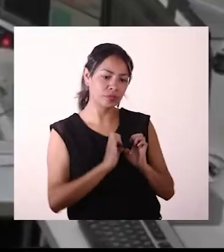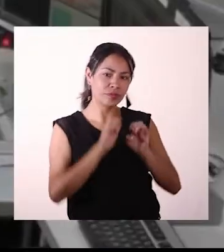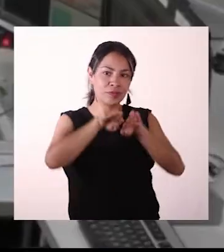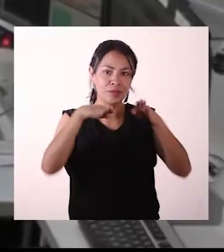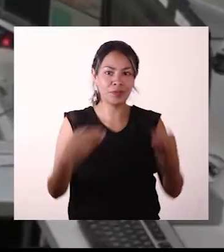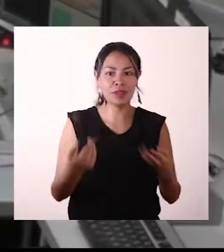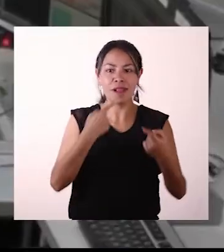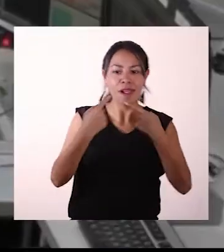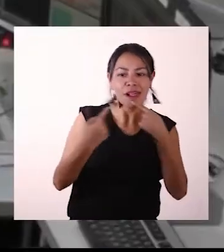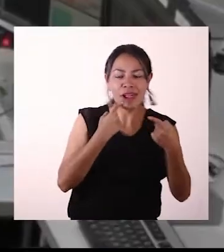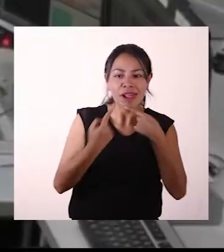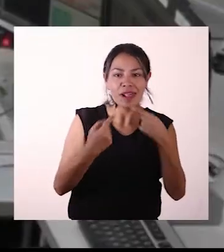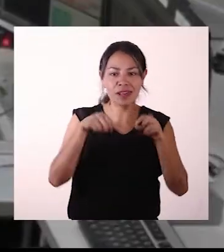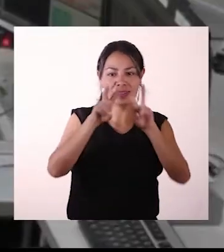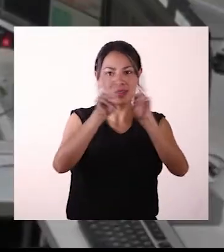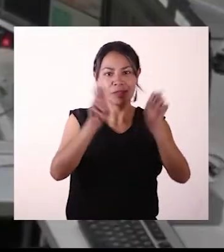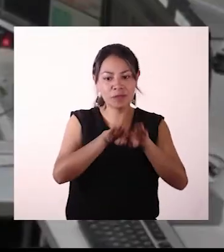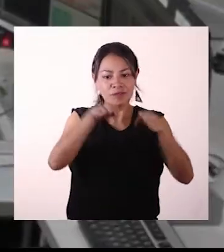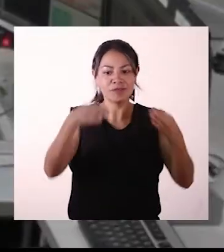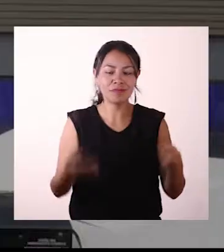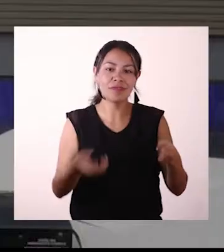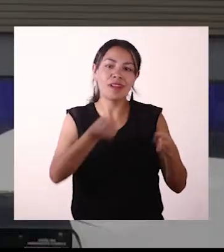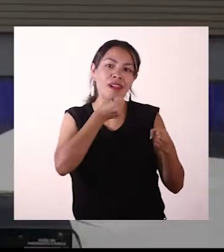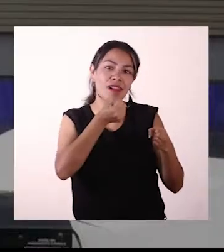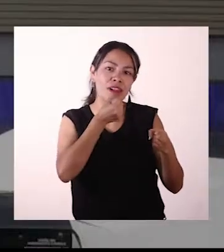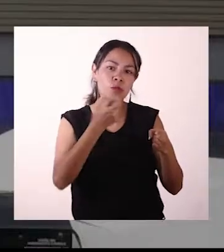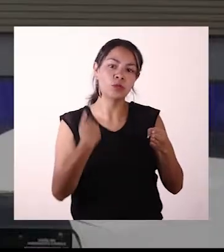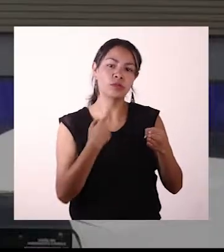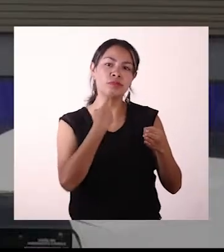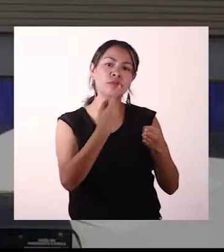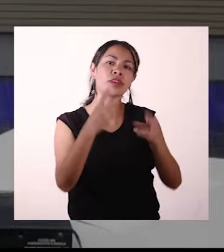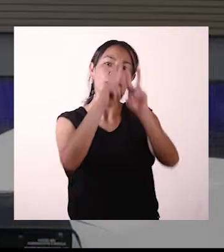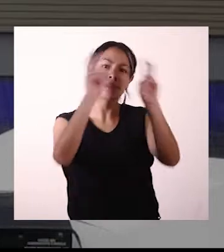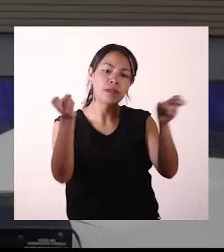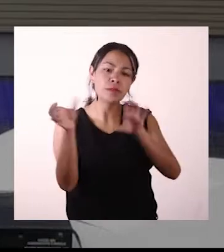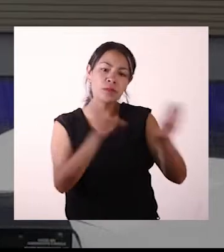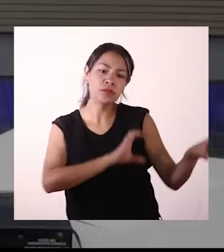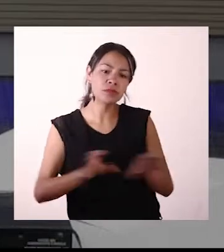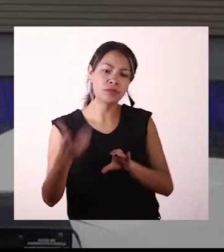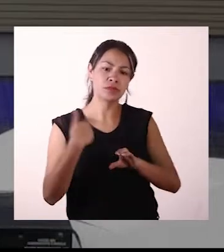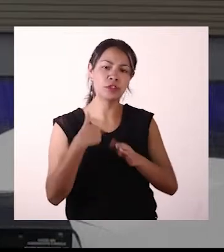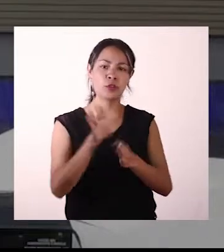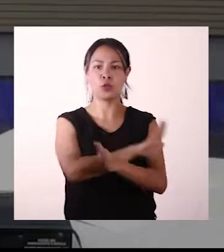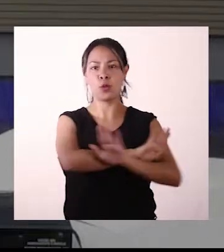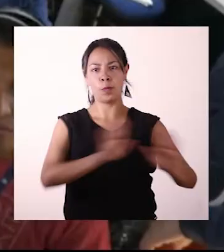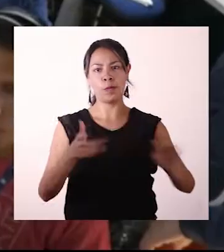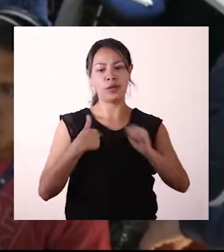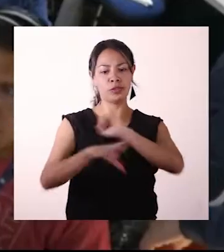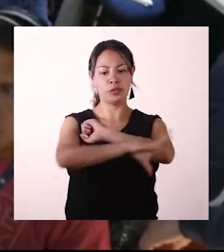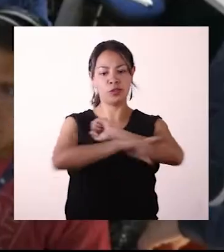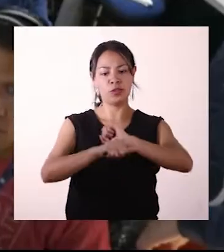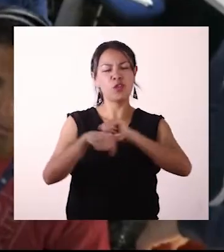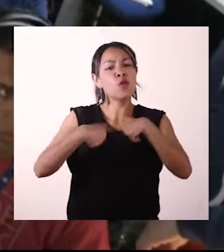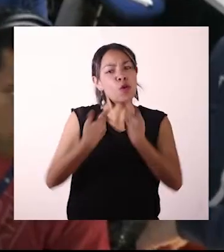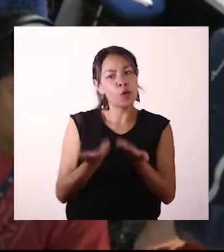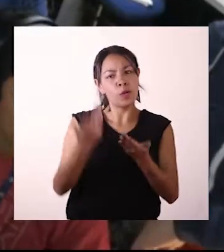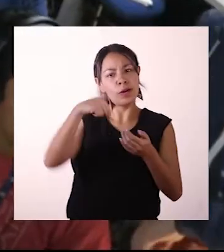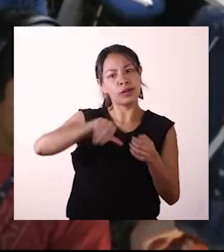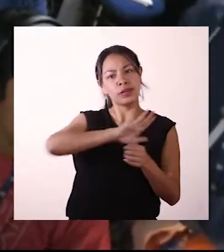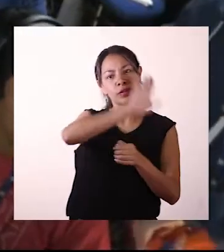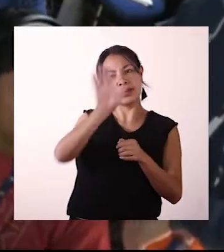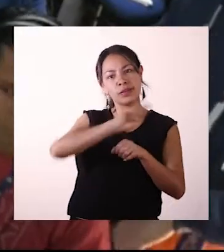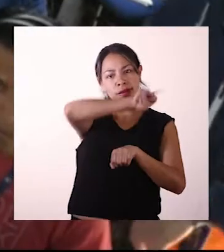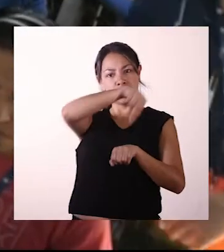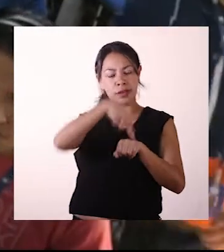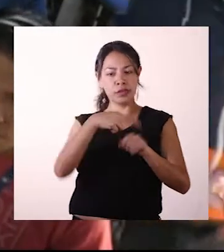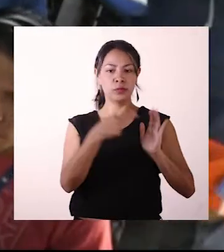debate en este reconocido espacio radial, donde se habló de las acciones en contra de la corrupción que se han emprendido en el departamento de Nariño